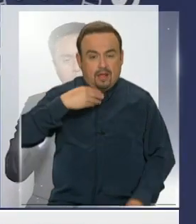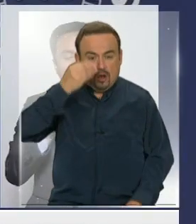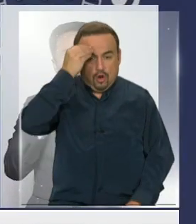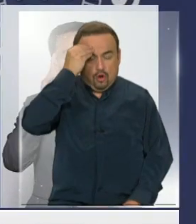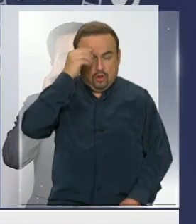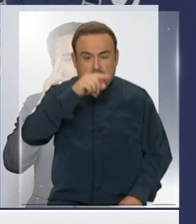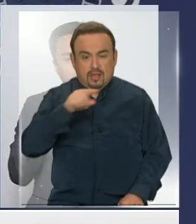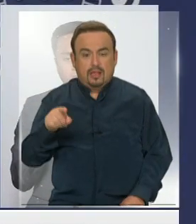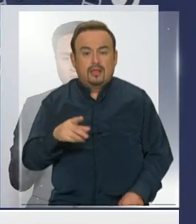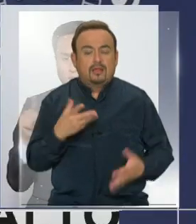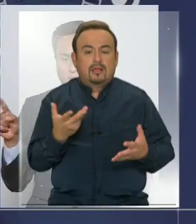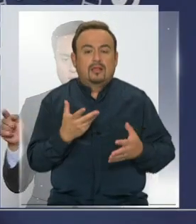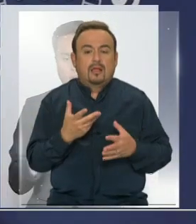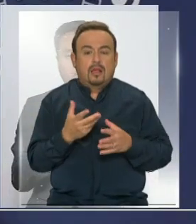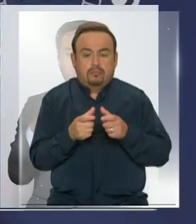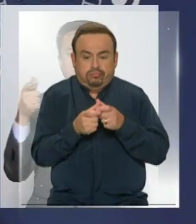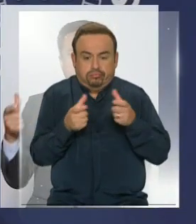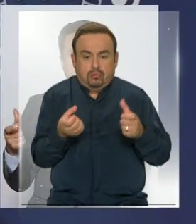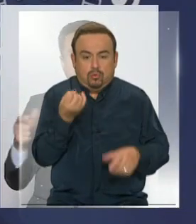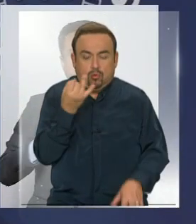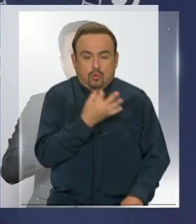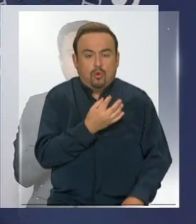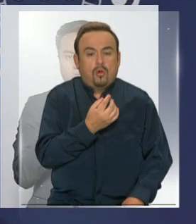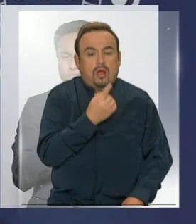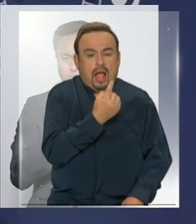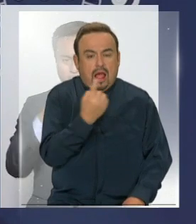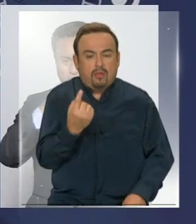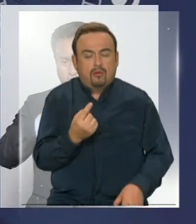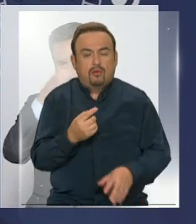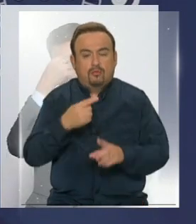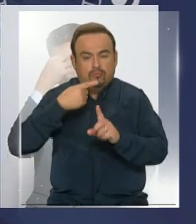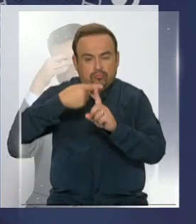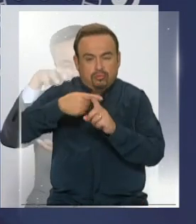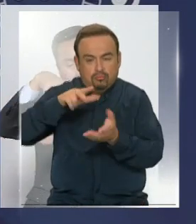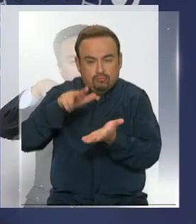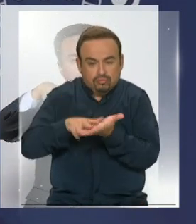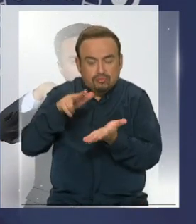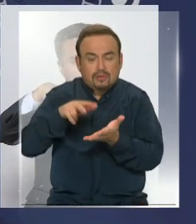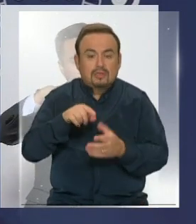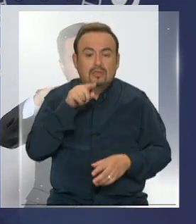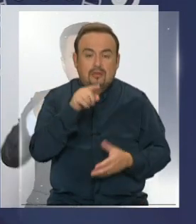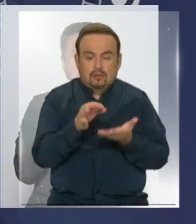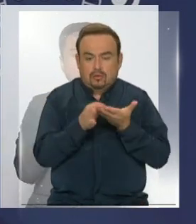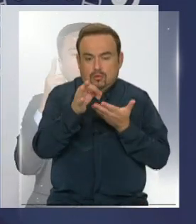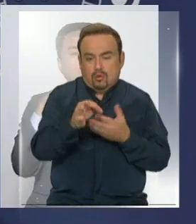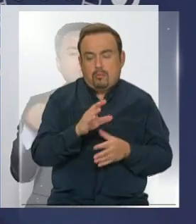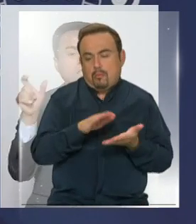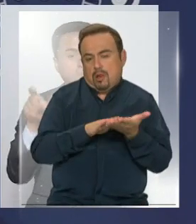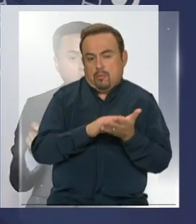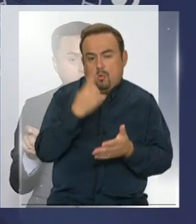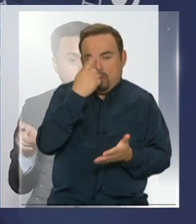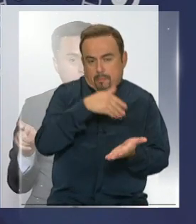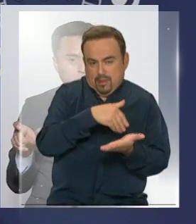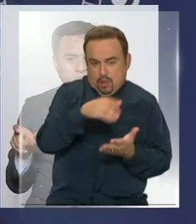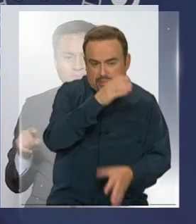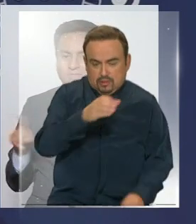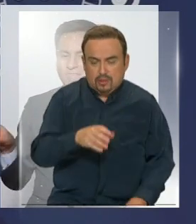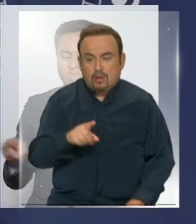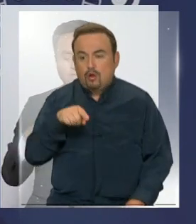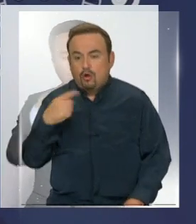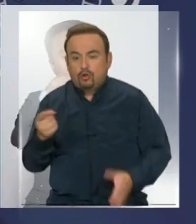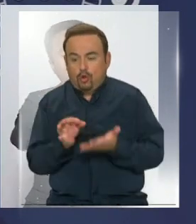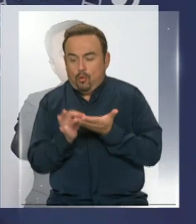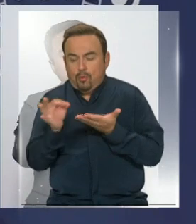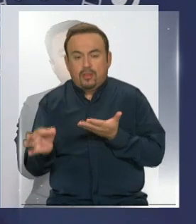es muy distinto el aumento del número absoluto de casos en una comuna donde viven un millón de personas a una